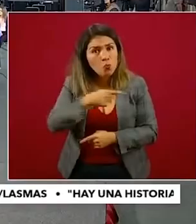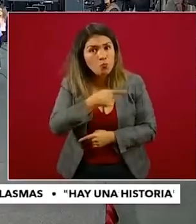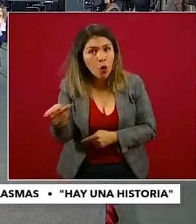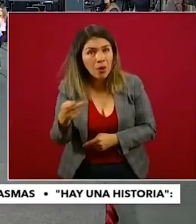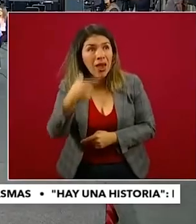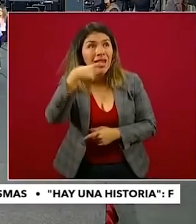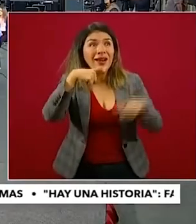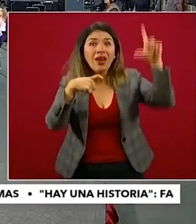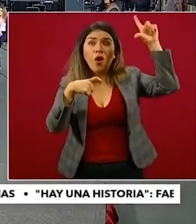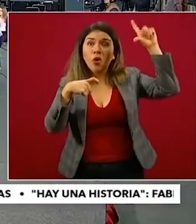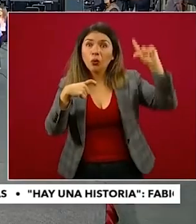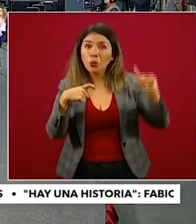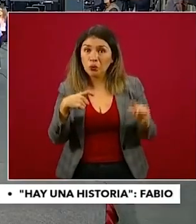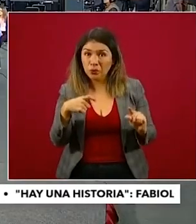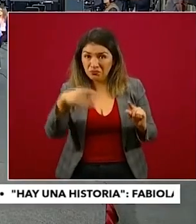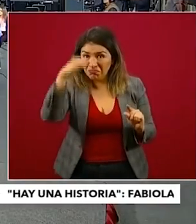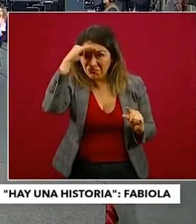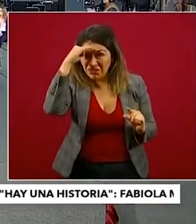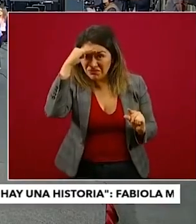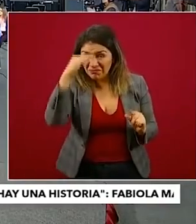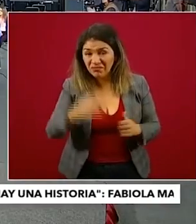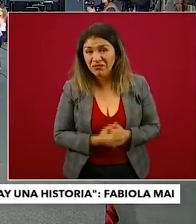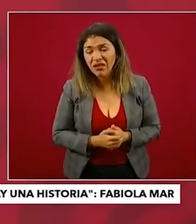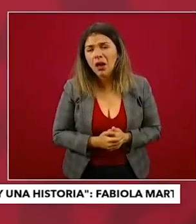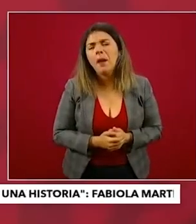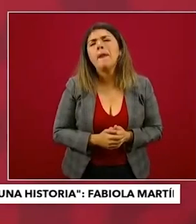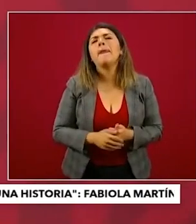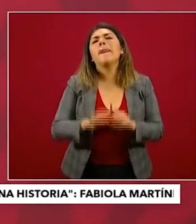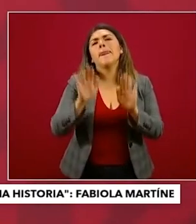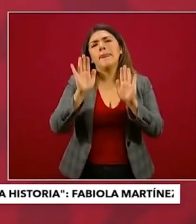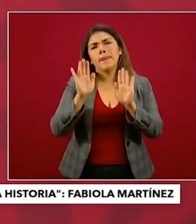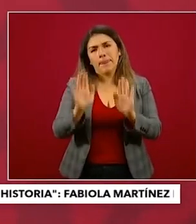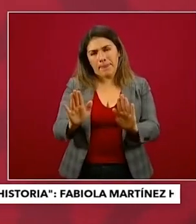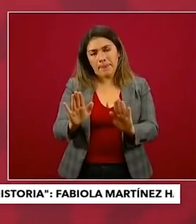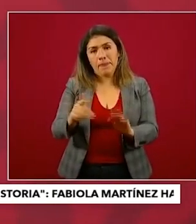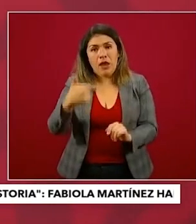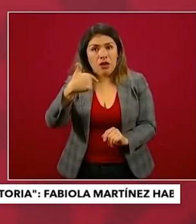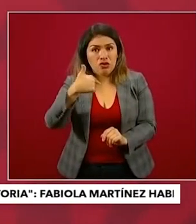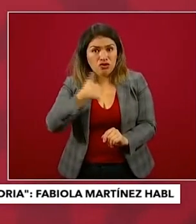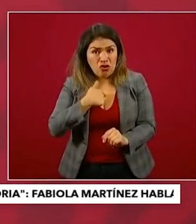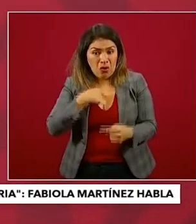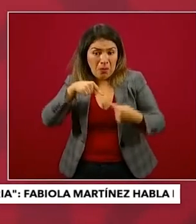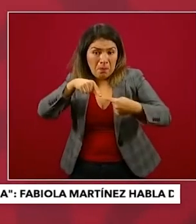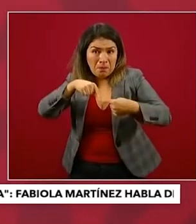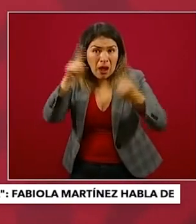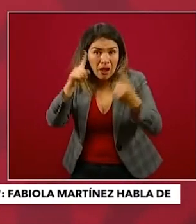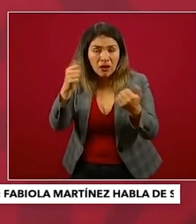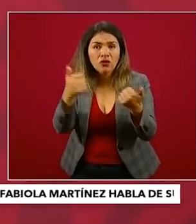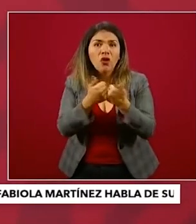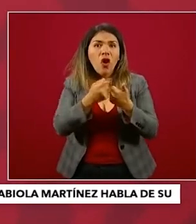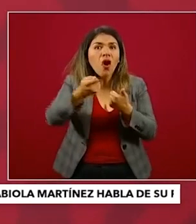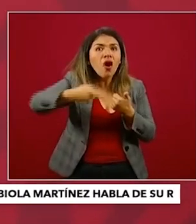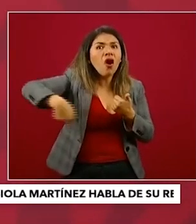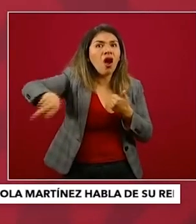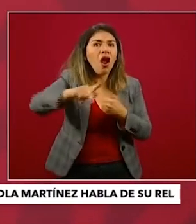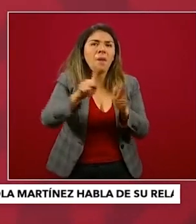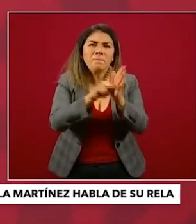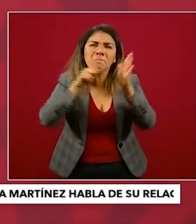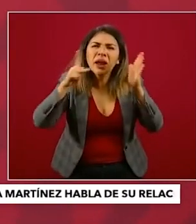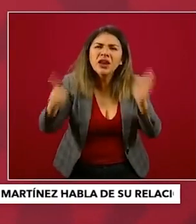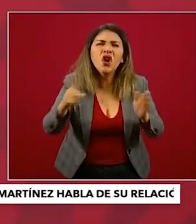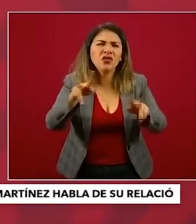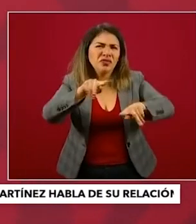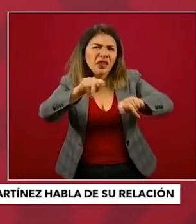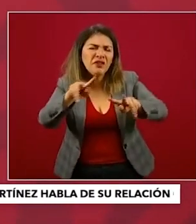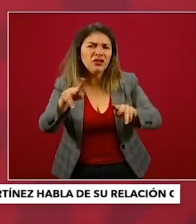orejas. Yo no tengo confrontación con los medios. Son los medios, y no todos, los que